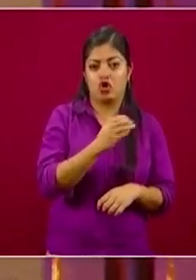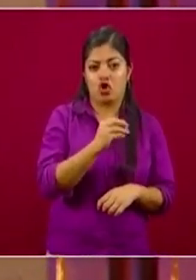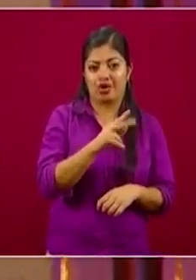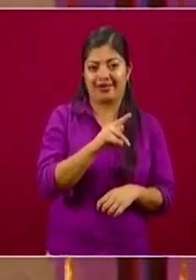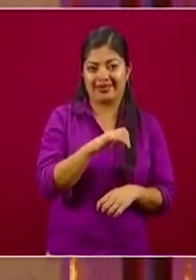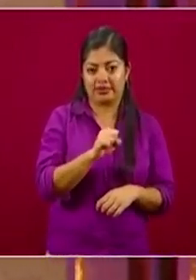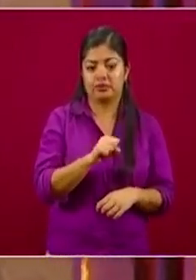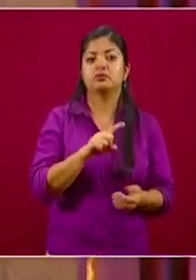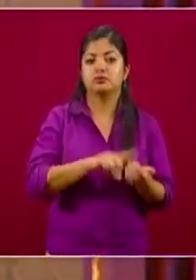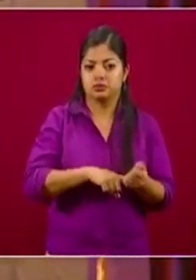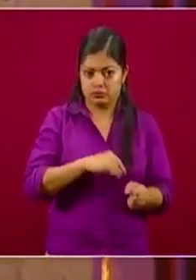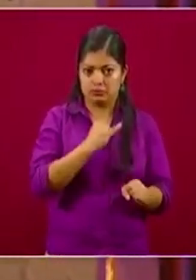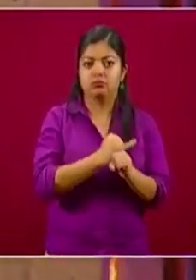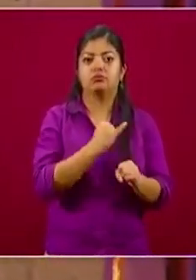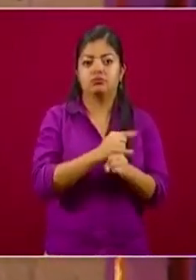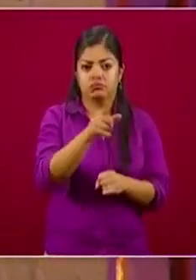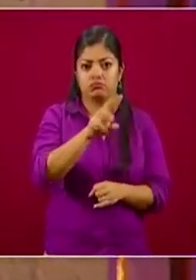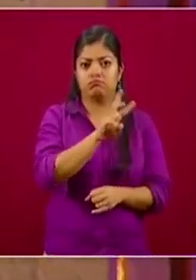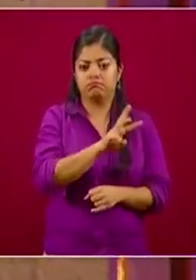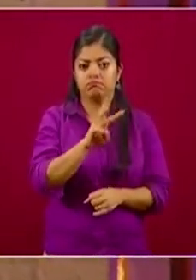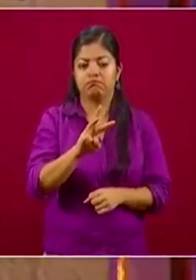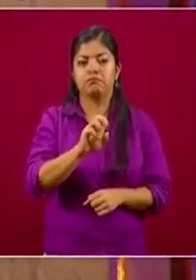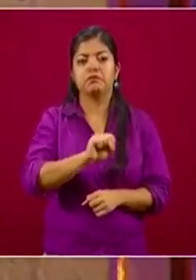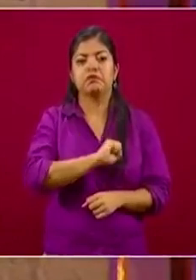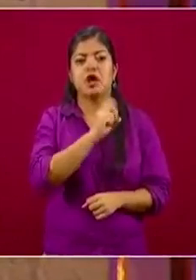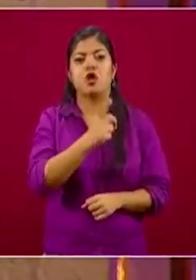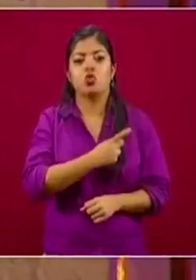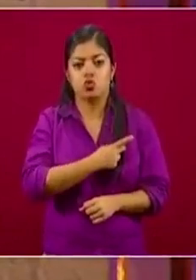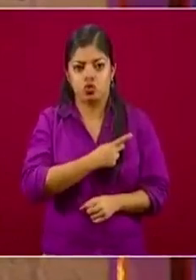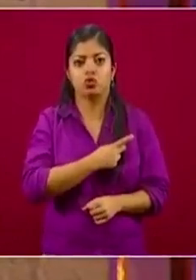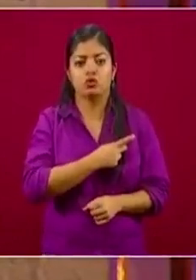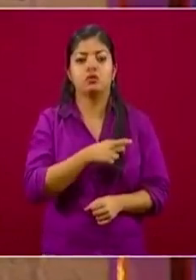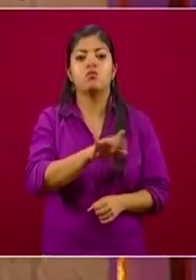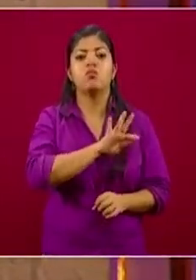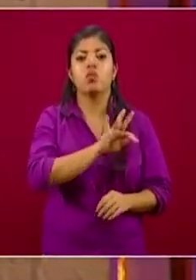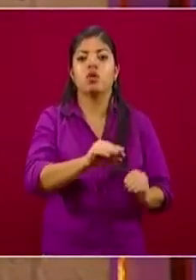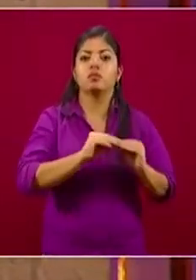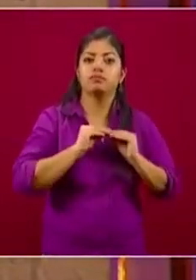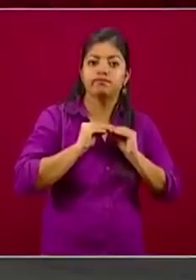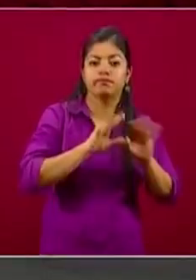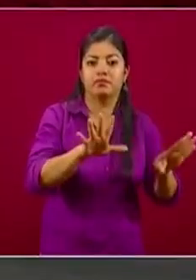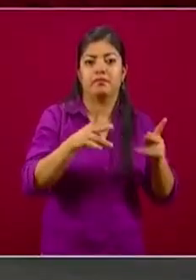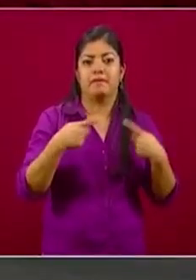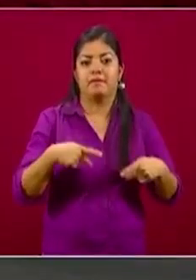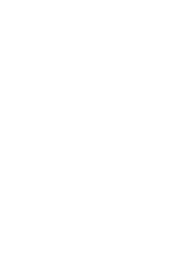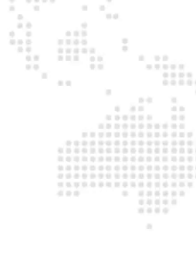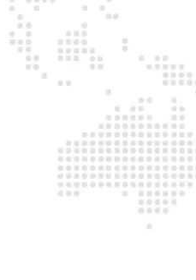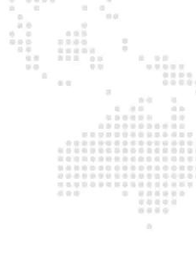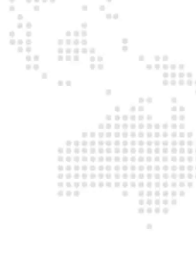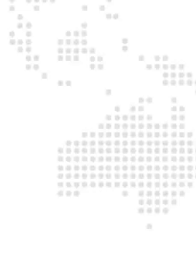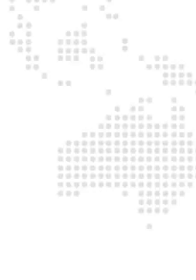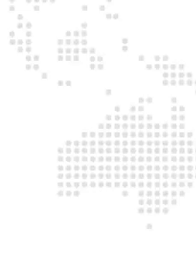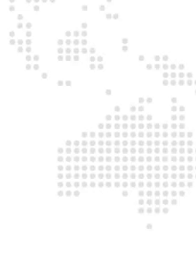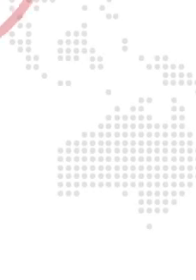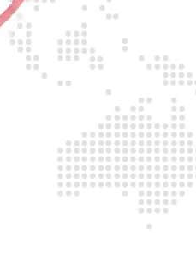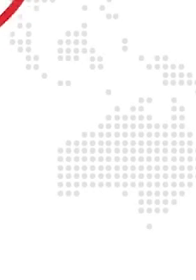en la página de internet de la Secretaría de Salud para que pueda ser difundida entre la comunidad y también entre el personal médico y de enfermería.